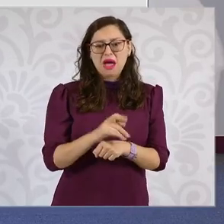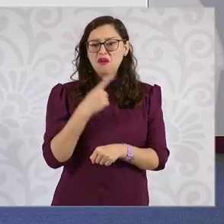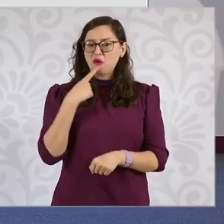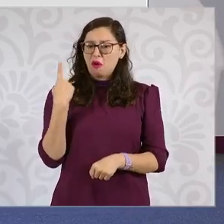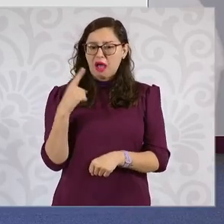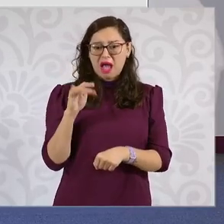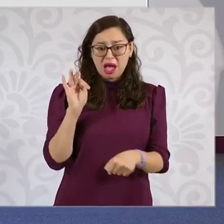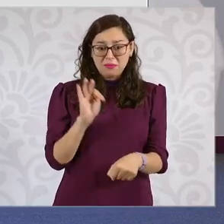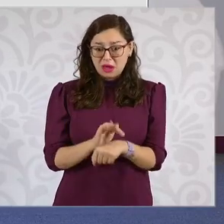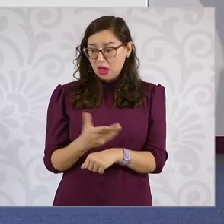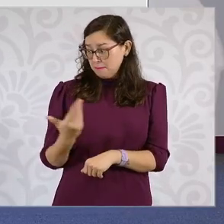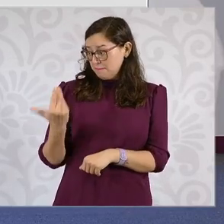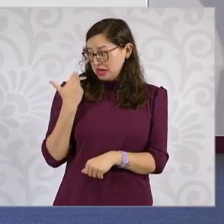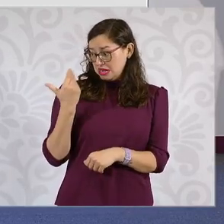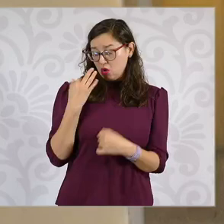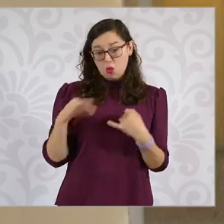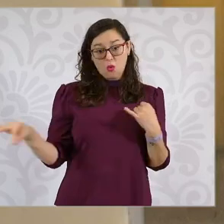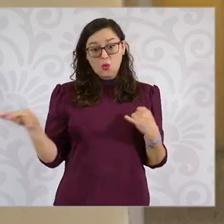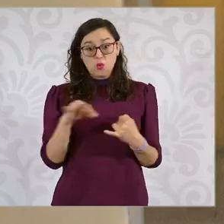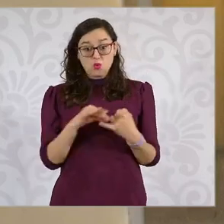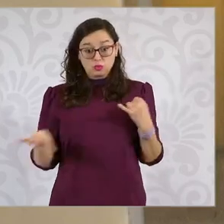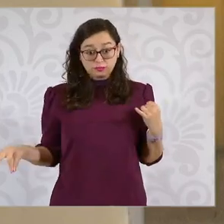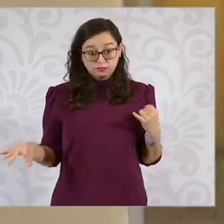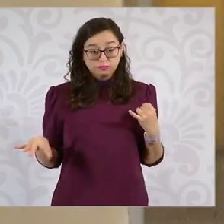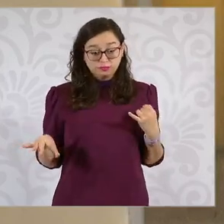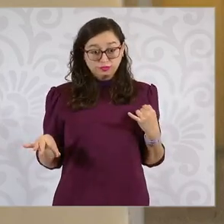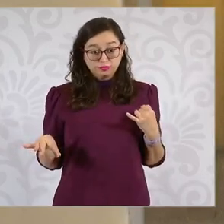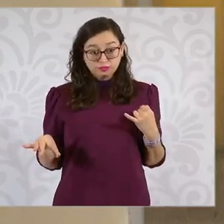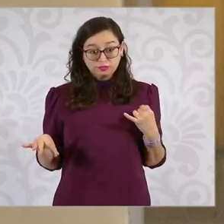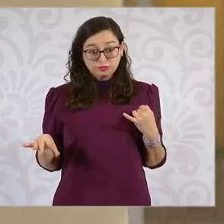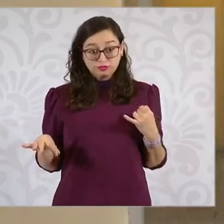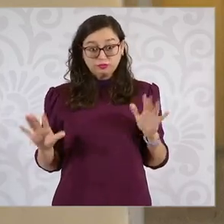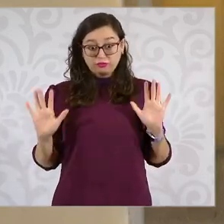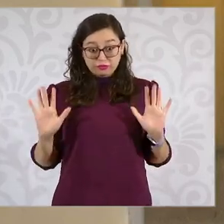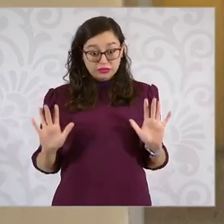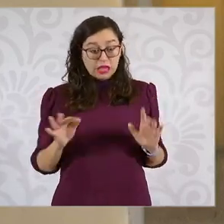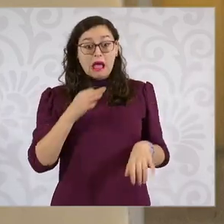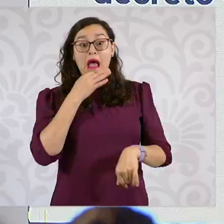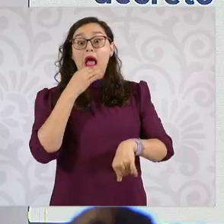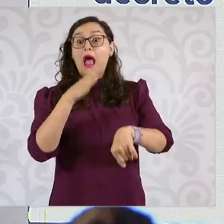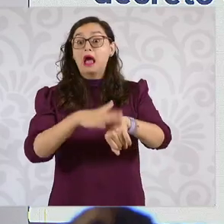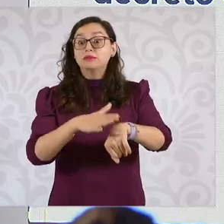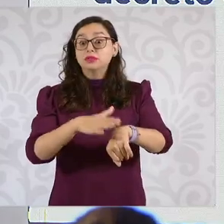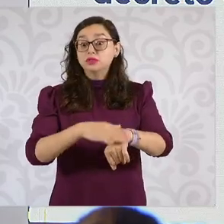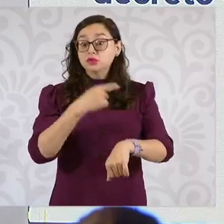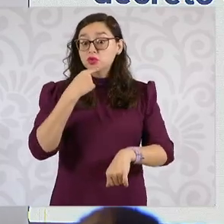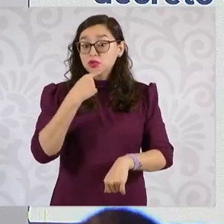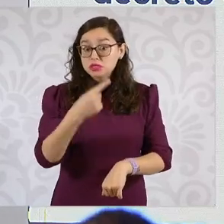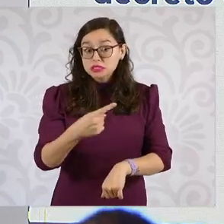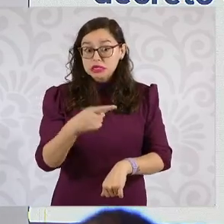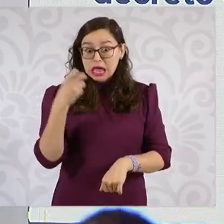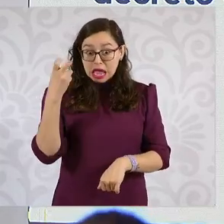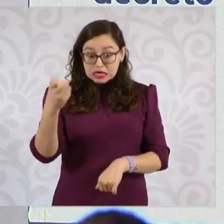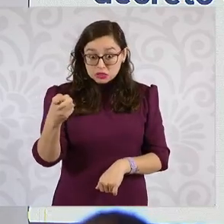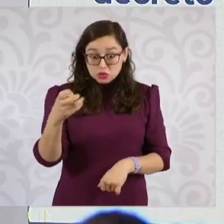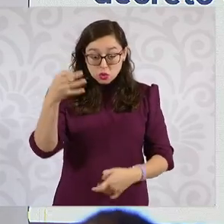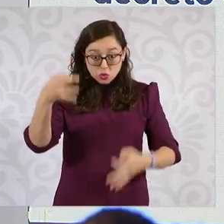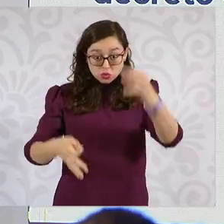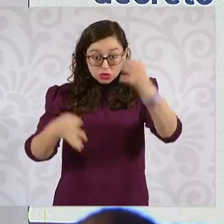este último amparo que pide, que todavía no hemos sido notificados, es importante que se sepan, no hemos sido